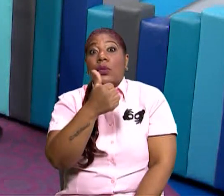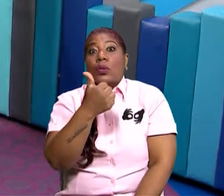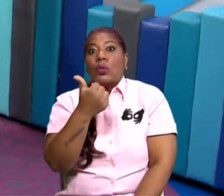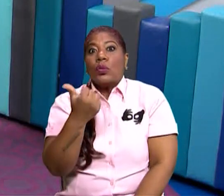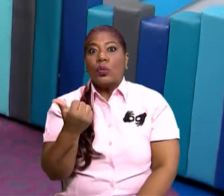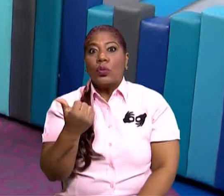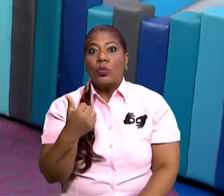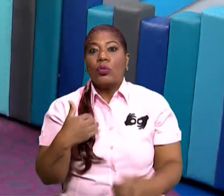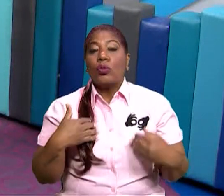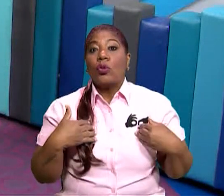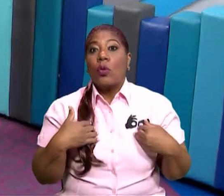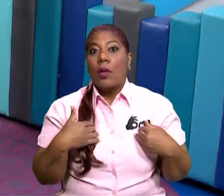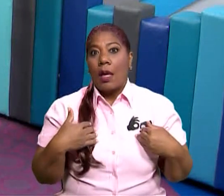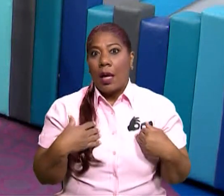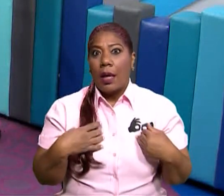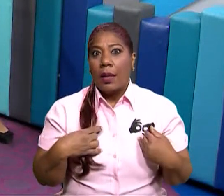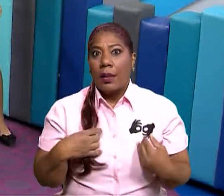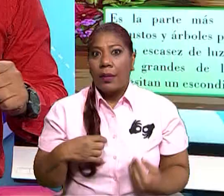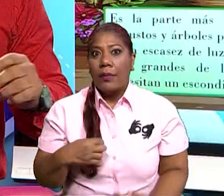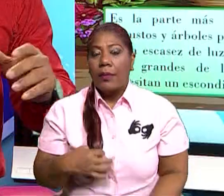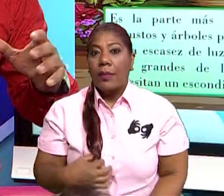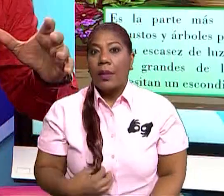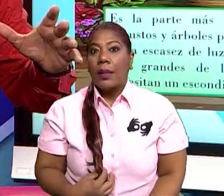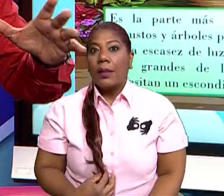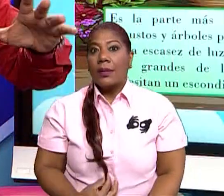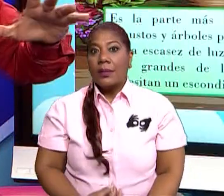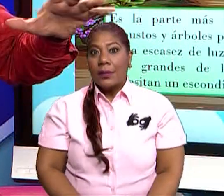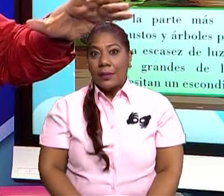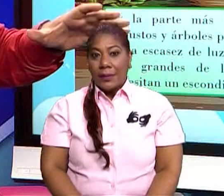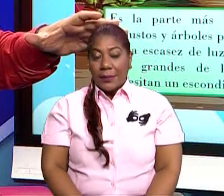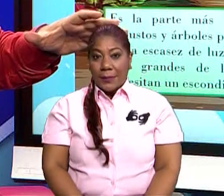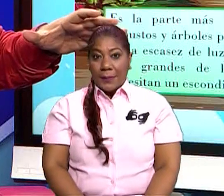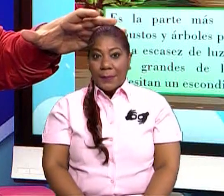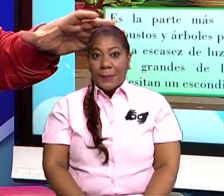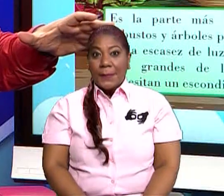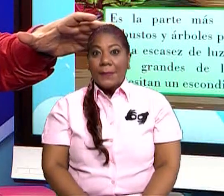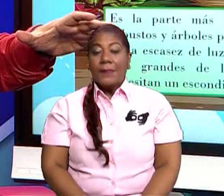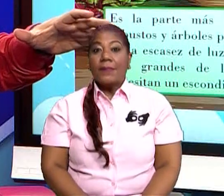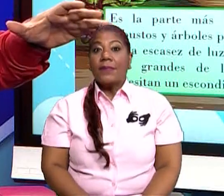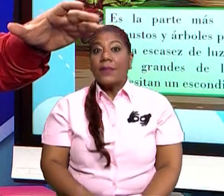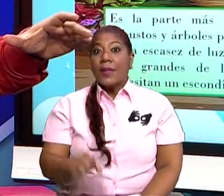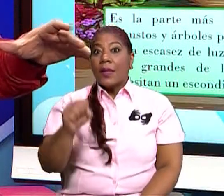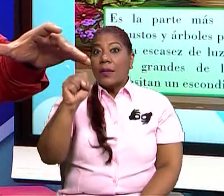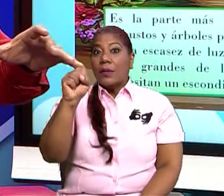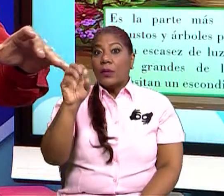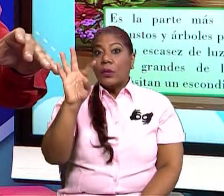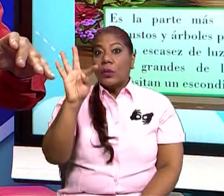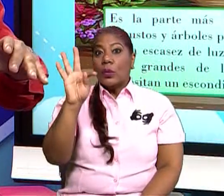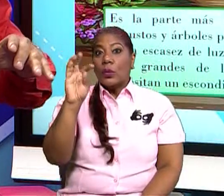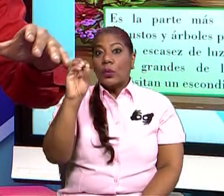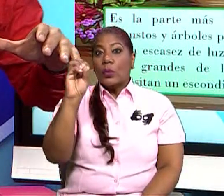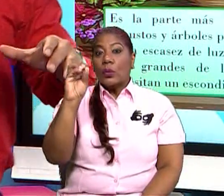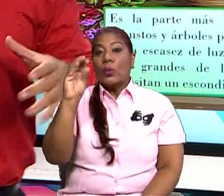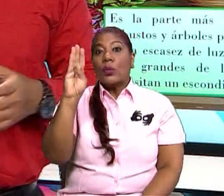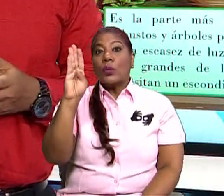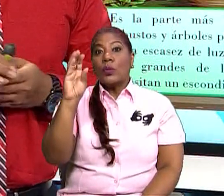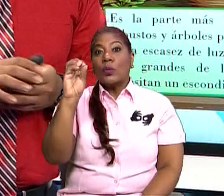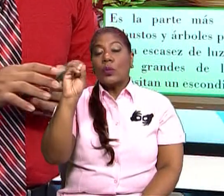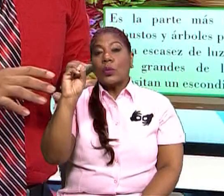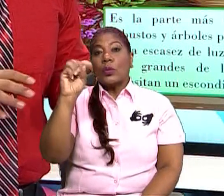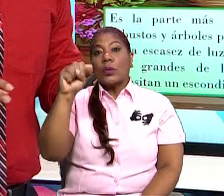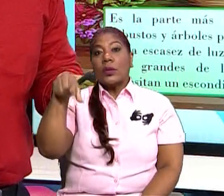estamos caminando. Así es. Dentro de esa zona. El sotobosque. El sotobosque. Así que cuando usted esté viendo